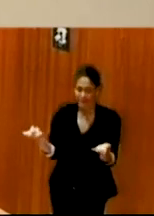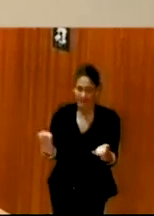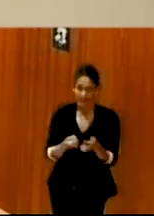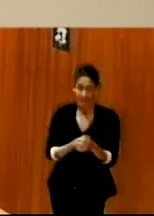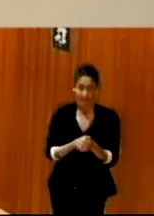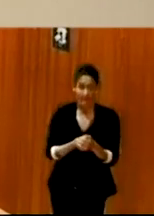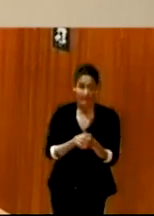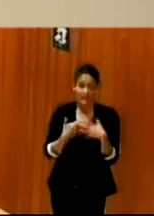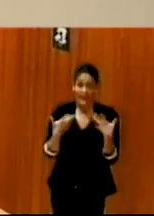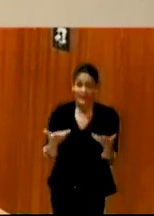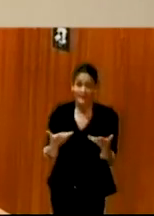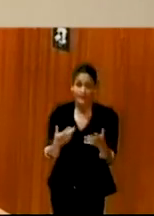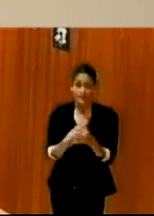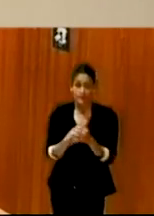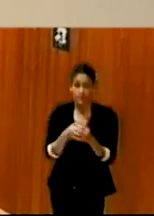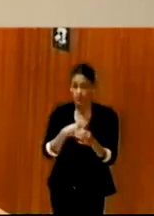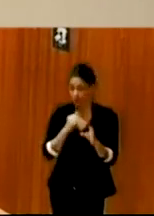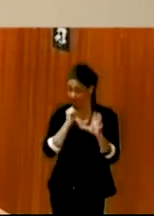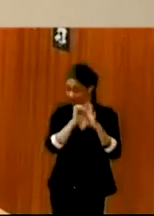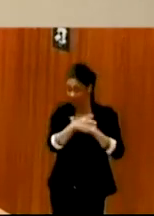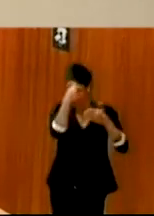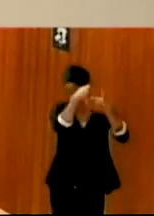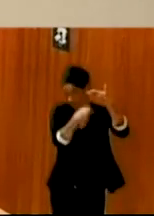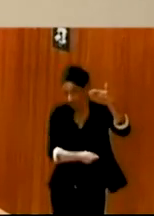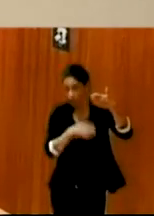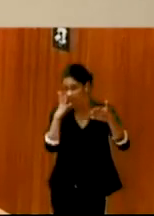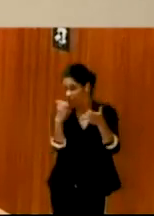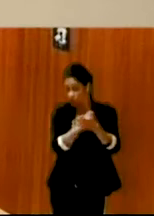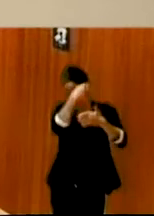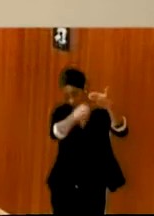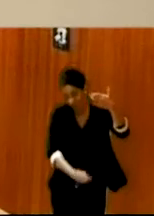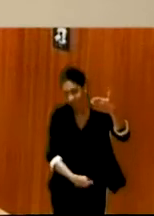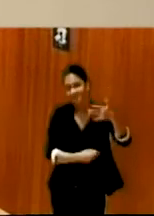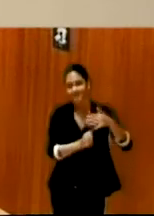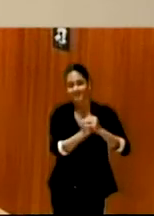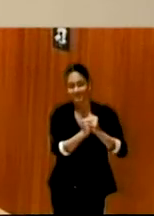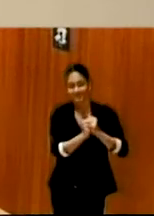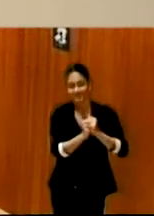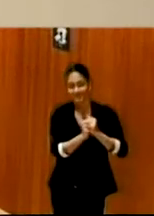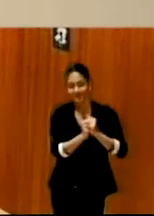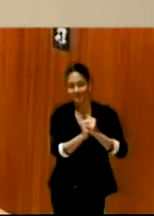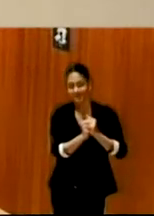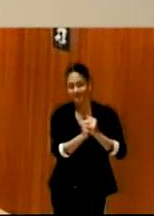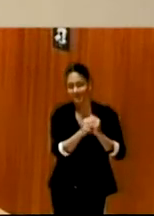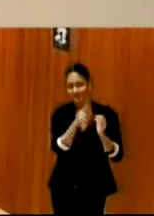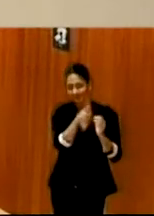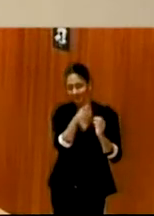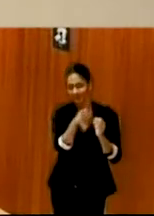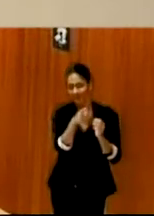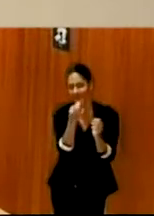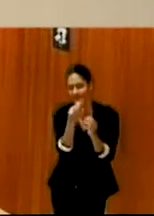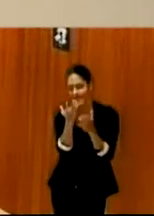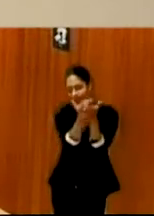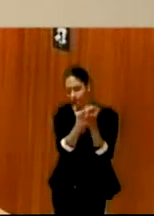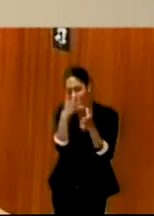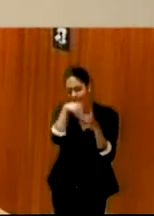Y ponía esto porque todos estos rasgos son los que tiene la industria musical. Las personas que se dedican